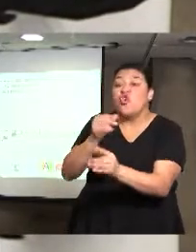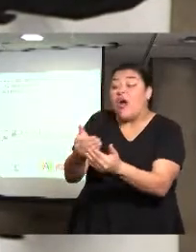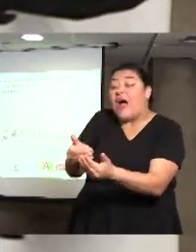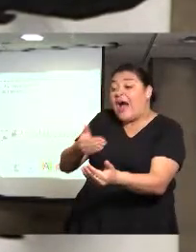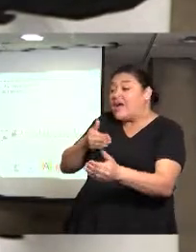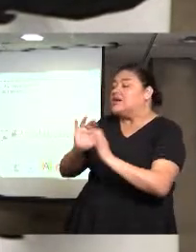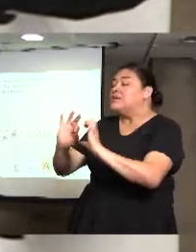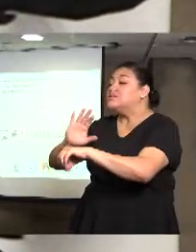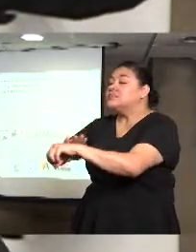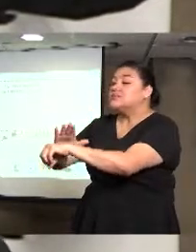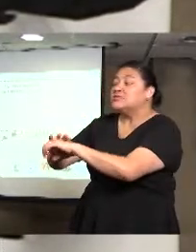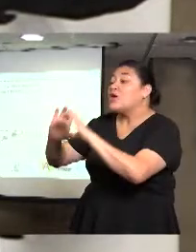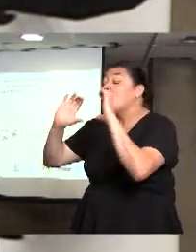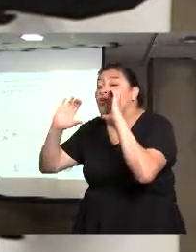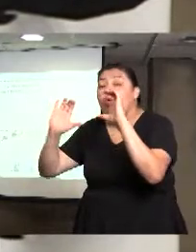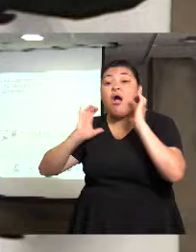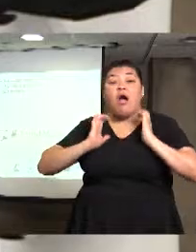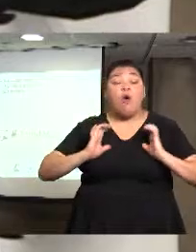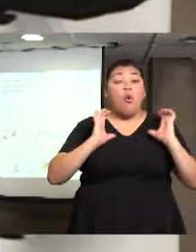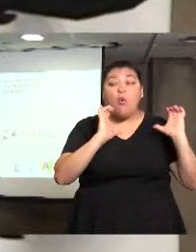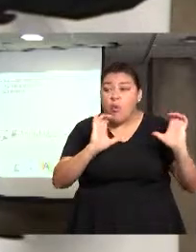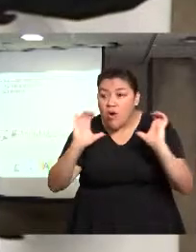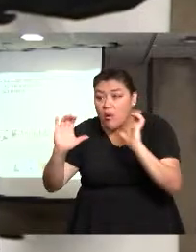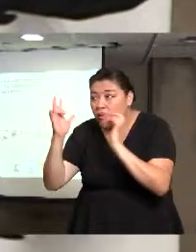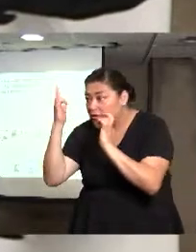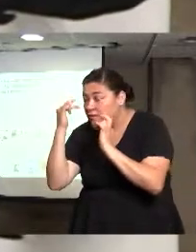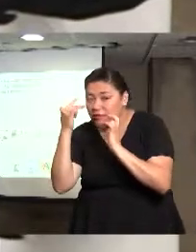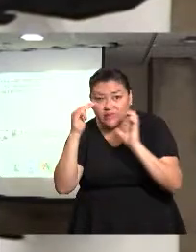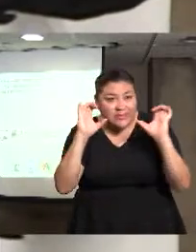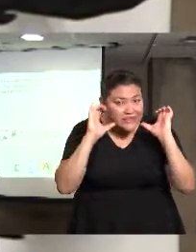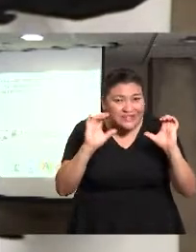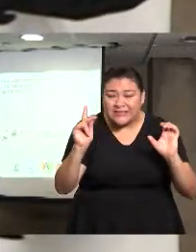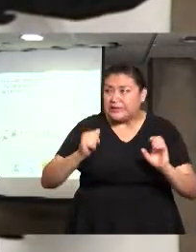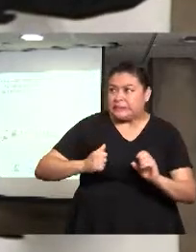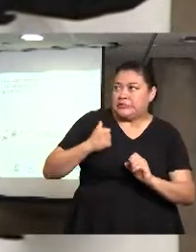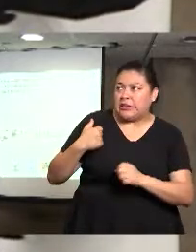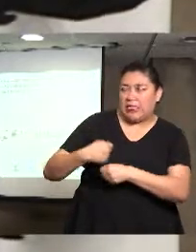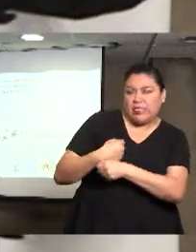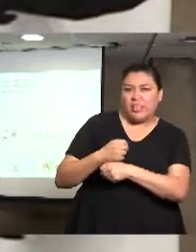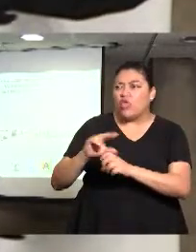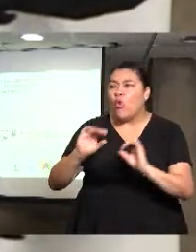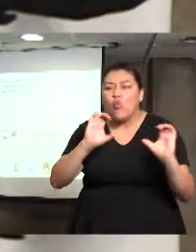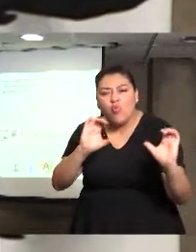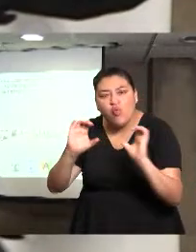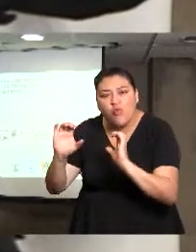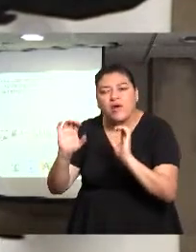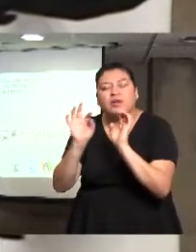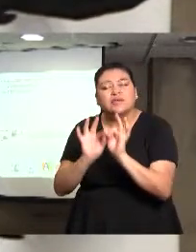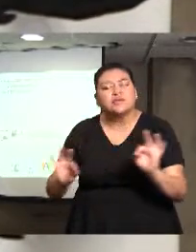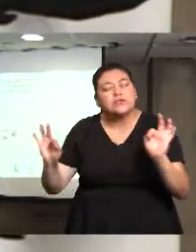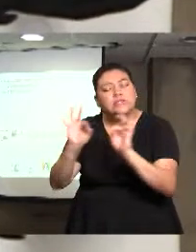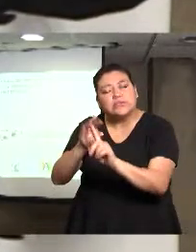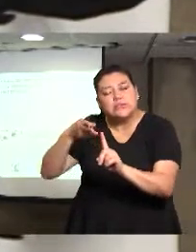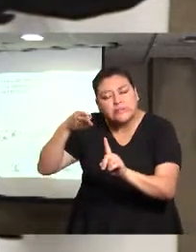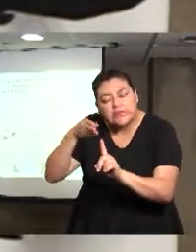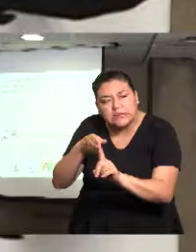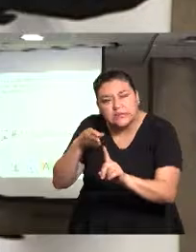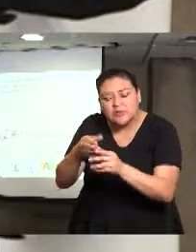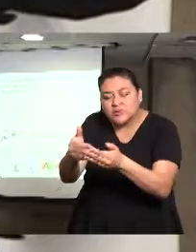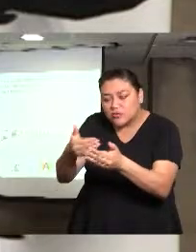averiguación previa, por eso prevenir la trata de personas tiene que ser la estrategia social más importante que se tenga en este país para